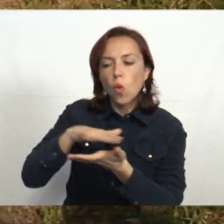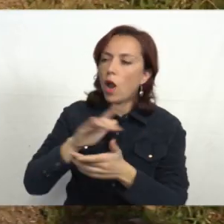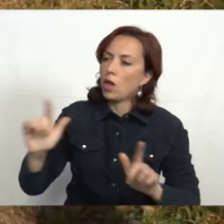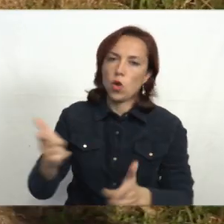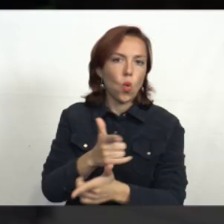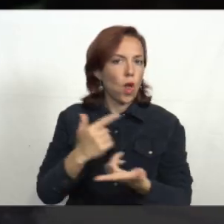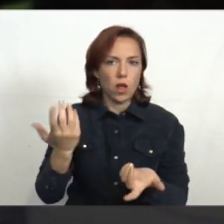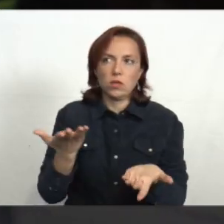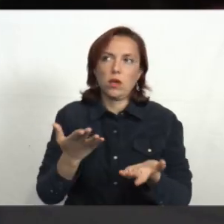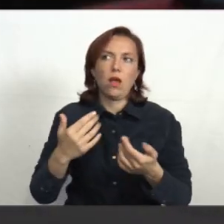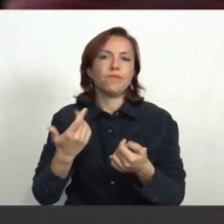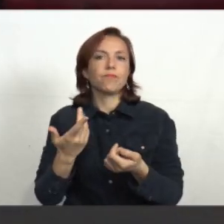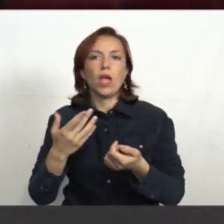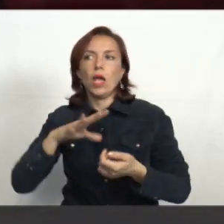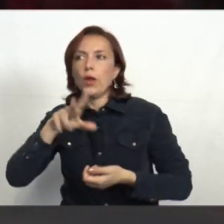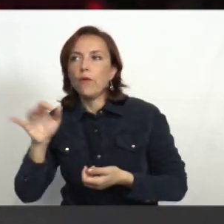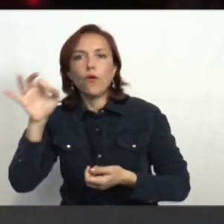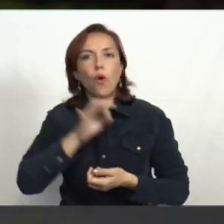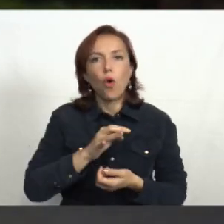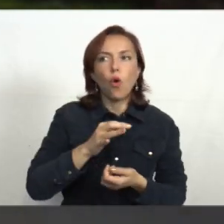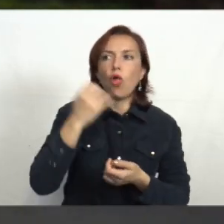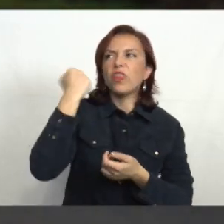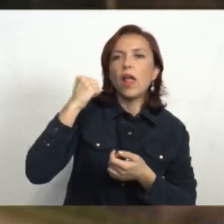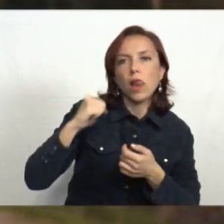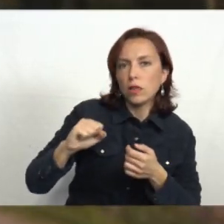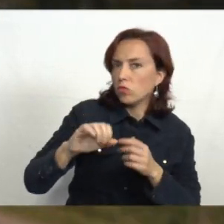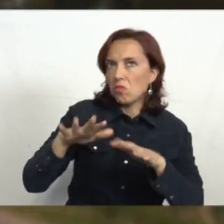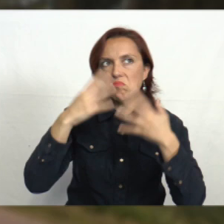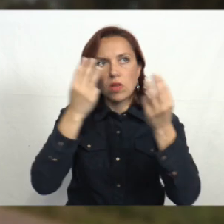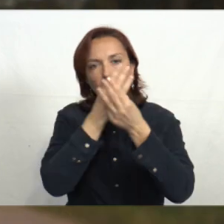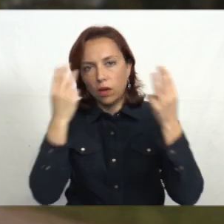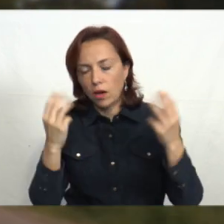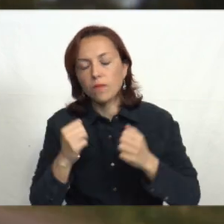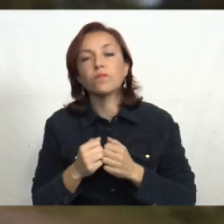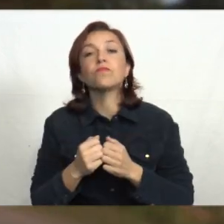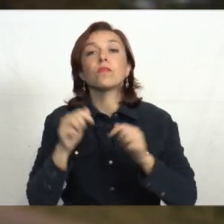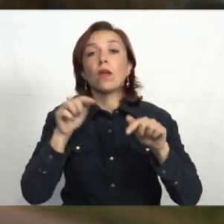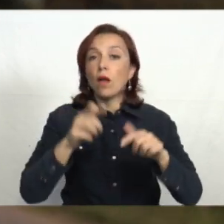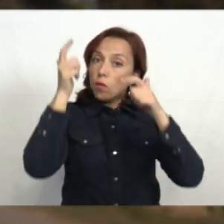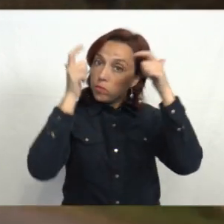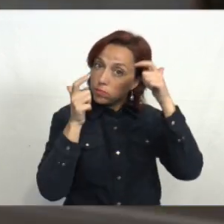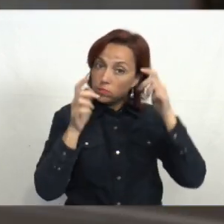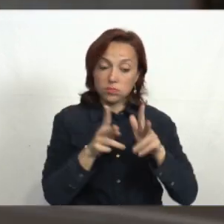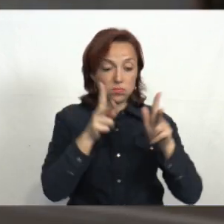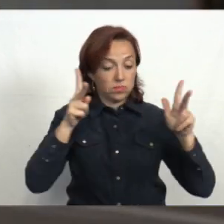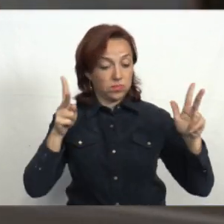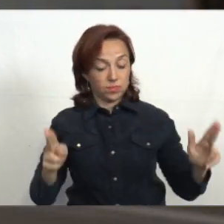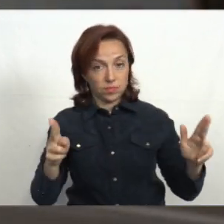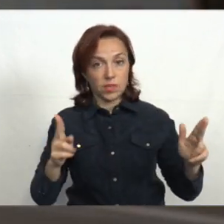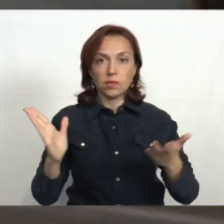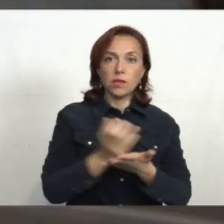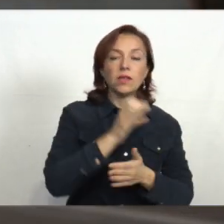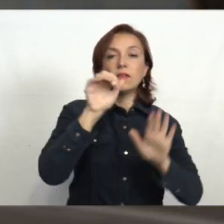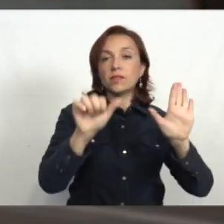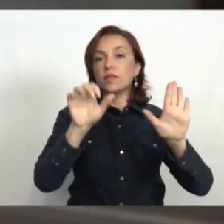actividades criminales. Entre el 20 de marzo y el 30 de junio, la Guardia Republicana incautó en estos operativos 69